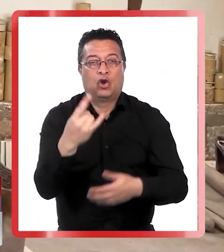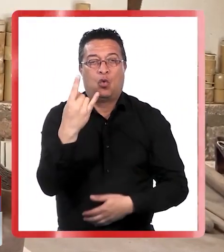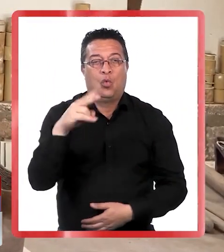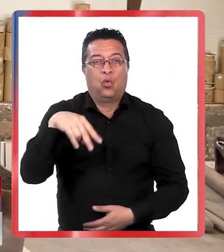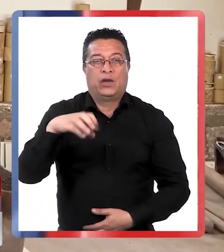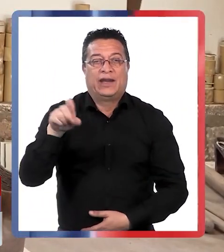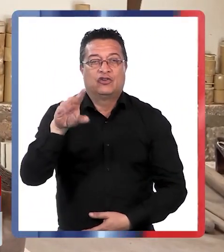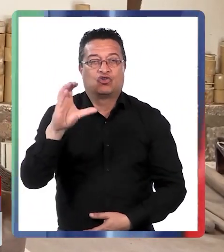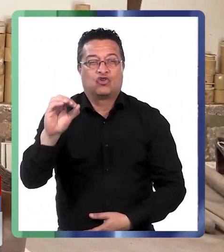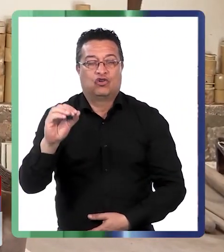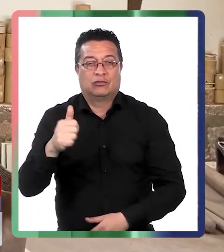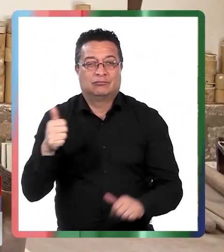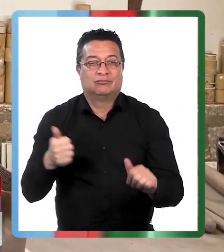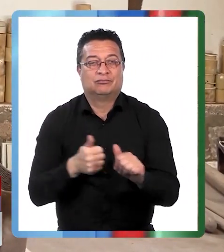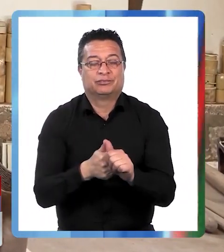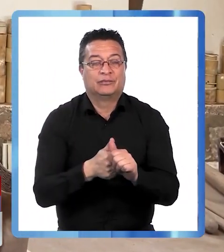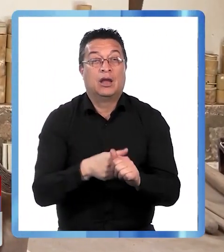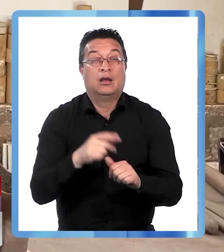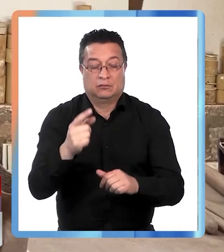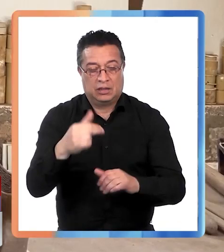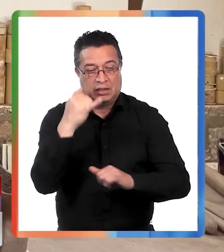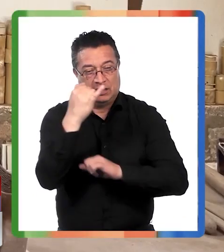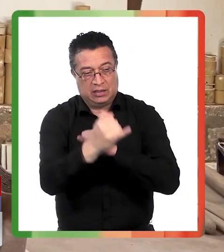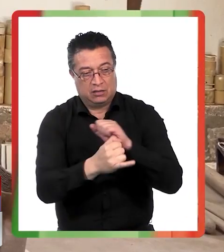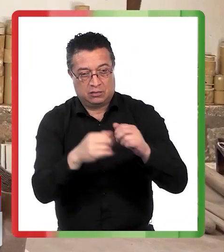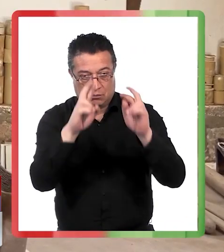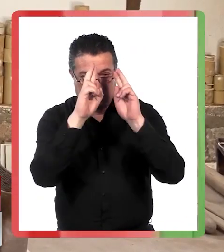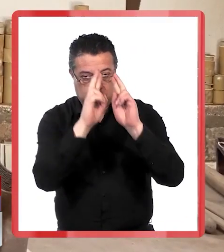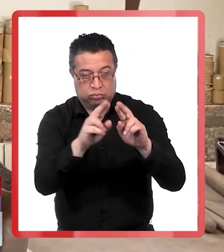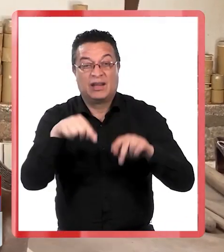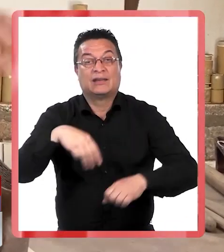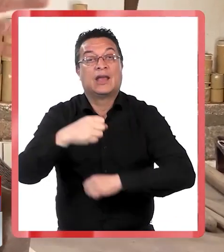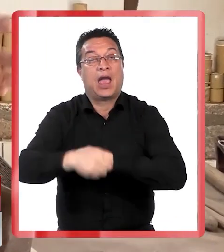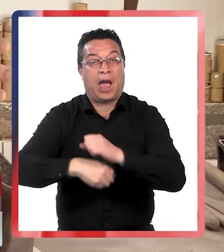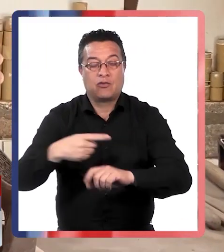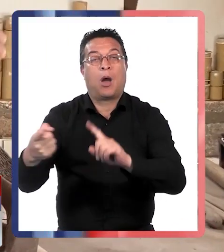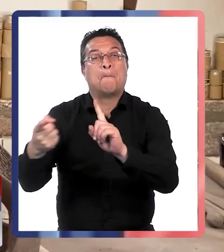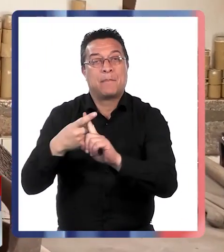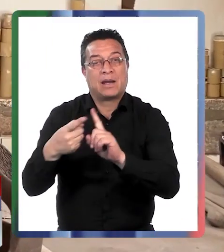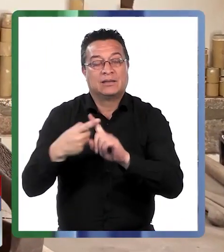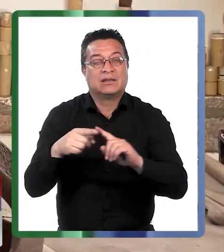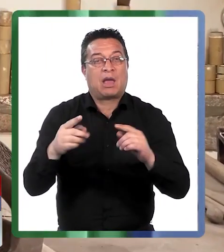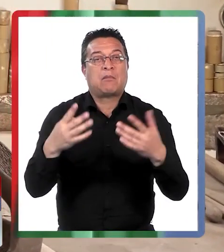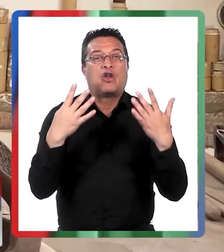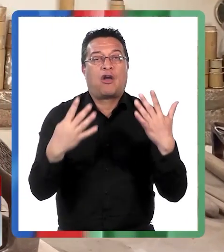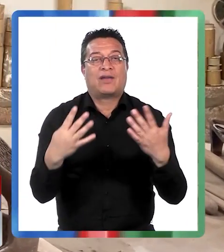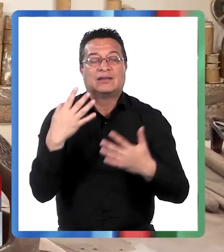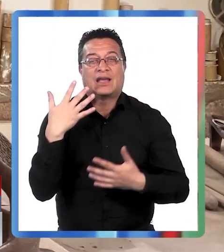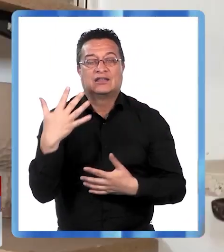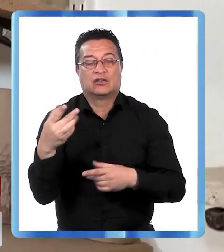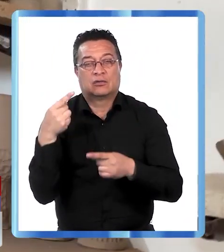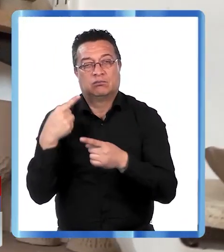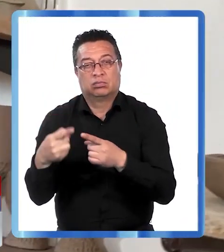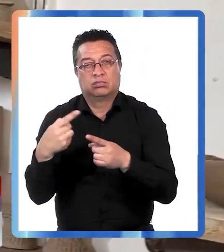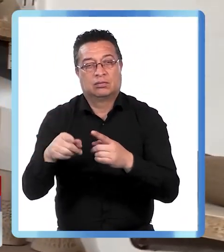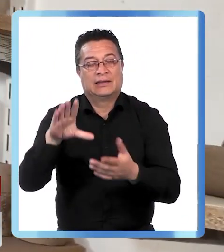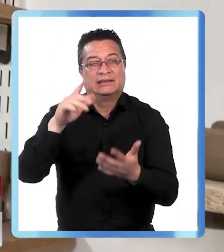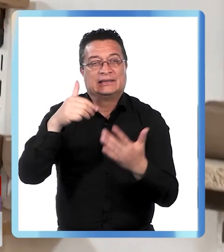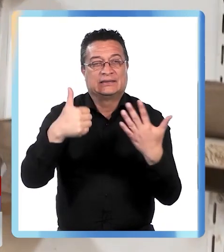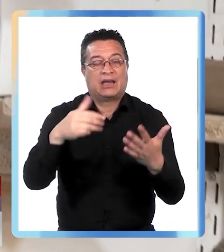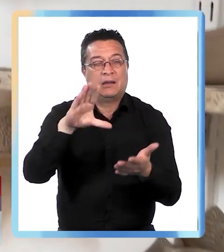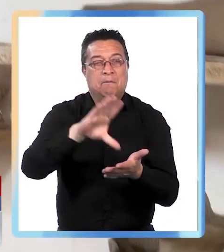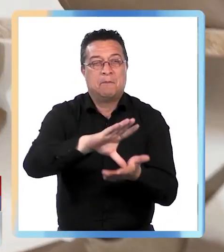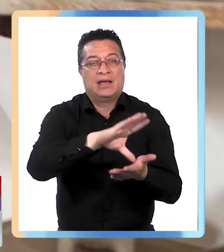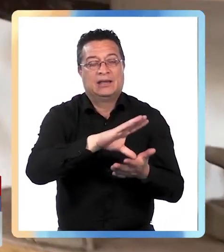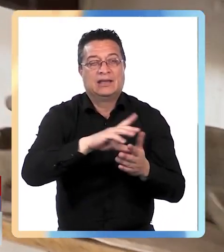patrocinio de UNESCO Distinción internacional que este año contó con la participación de 95 obras